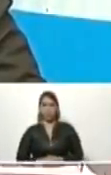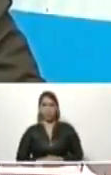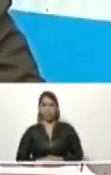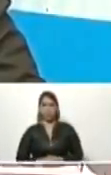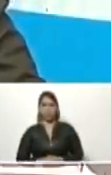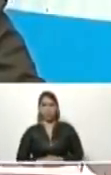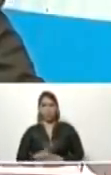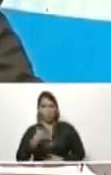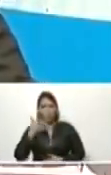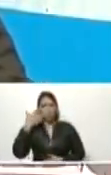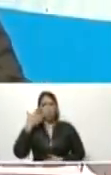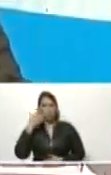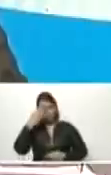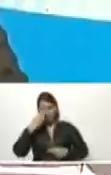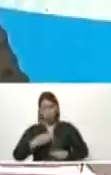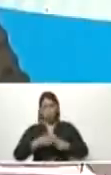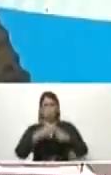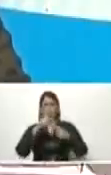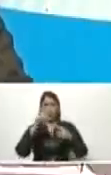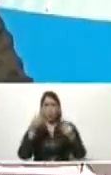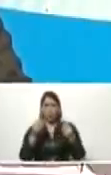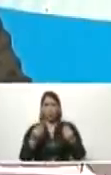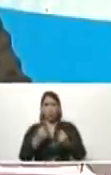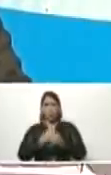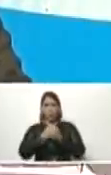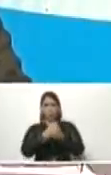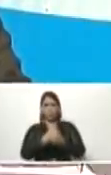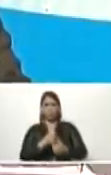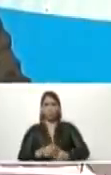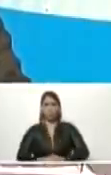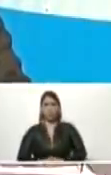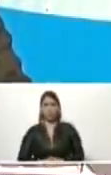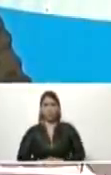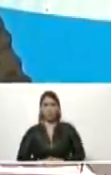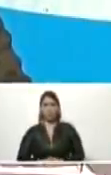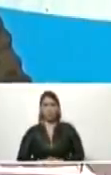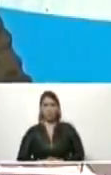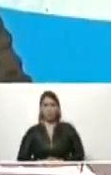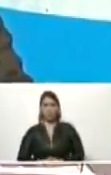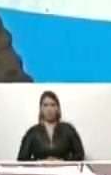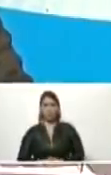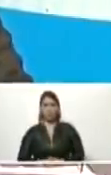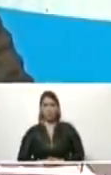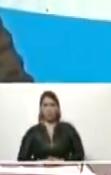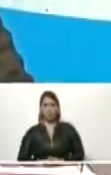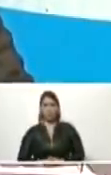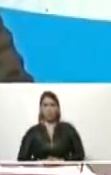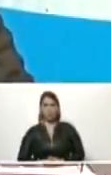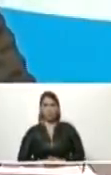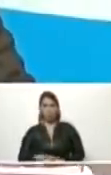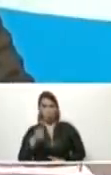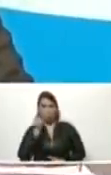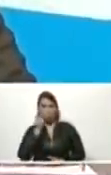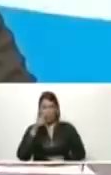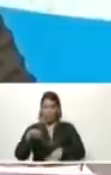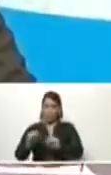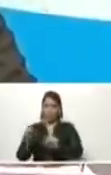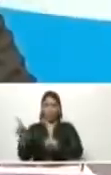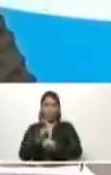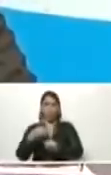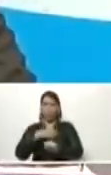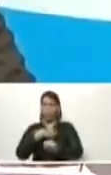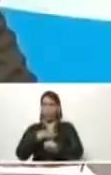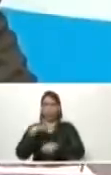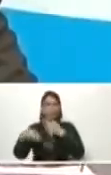Con orgullo, con honor y con mucho amor. Deben saber. Señores imperialistas, no han podido,